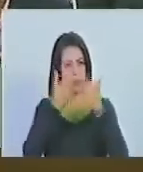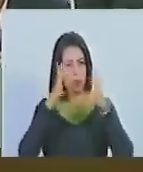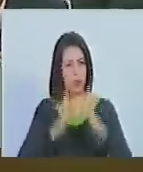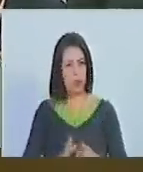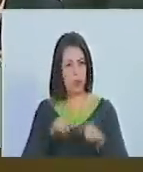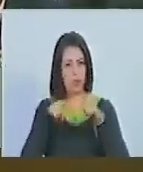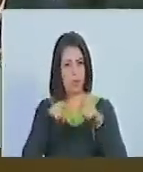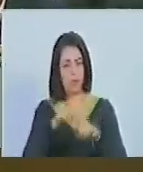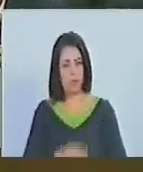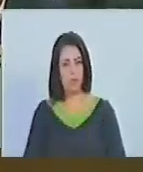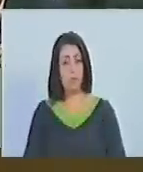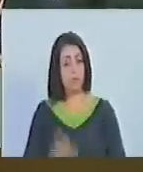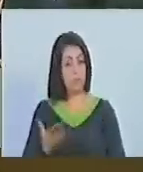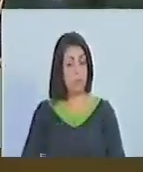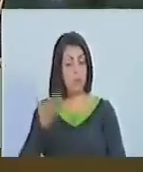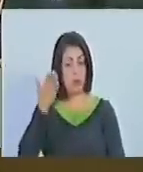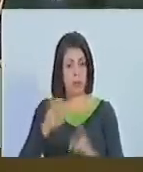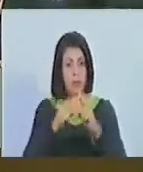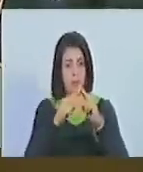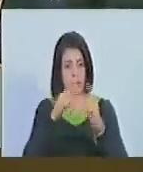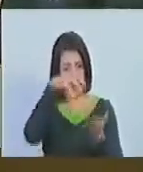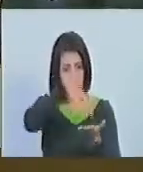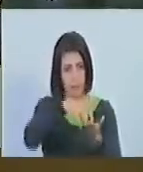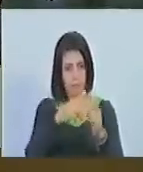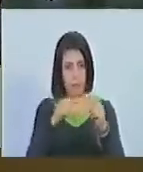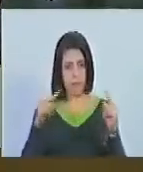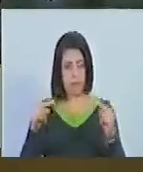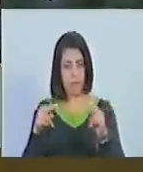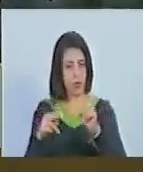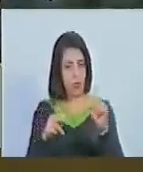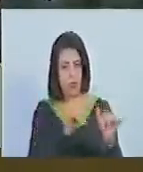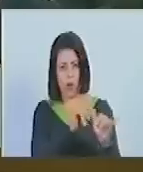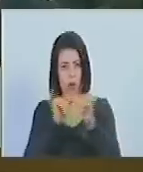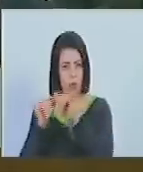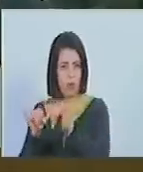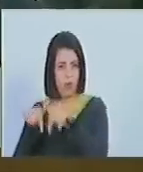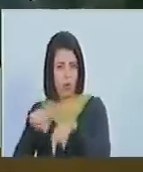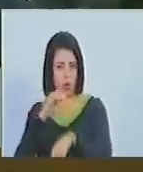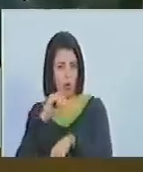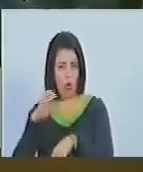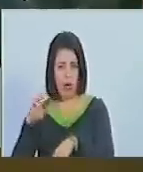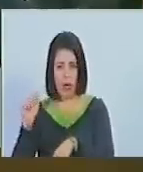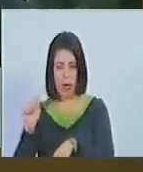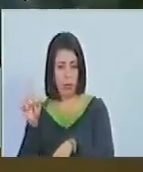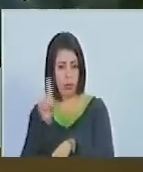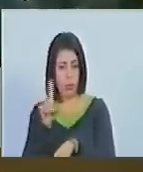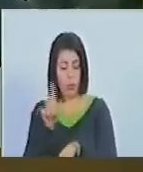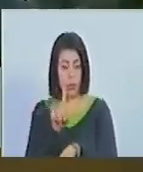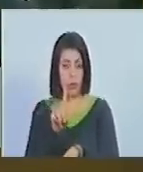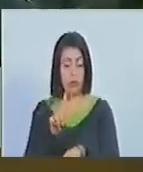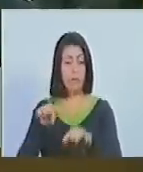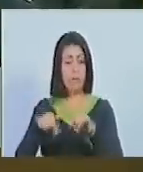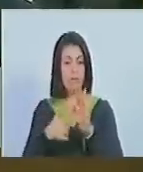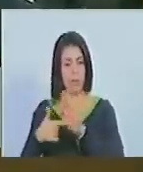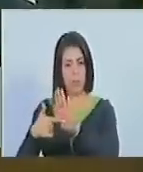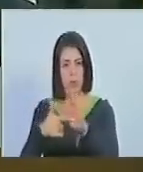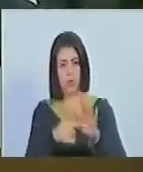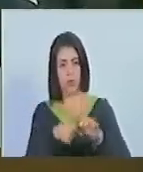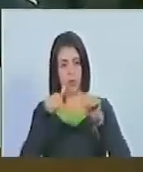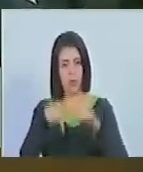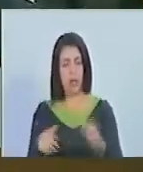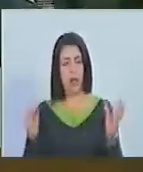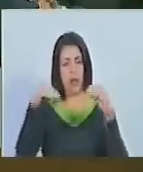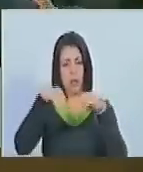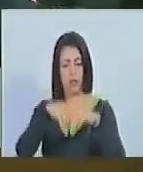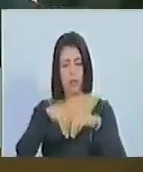este majestuoso Congreso de Panamá ciertamente como bien se presenta en